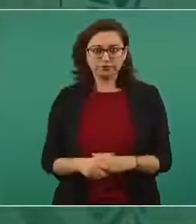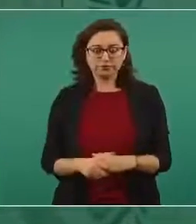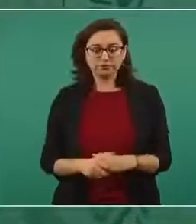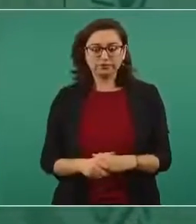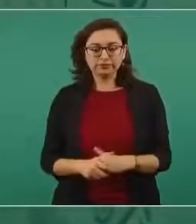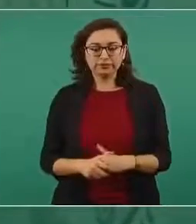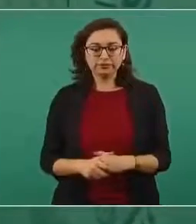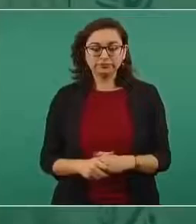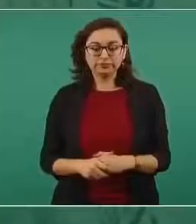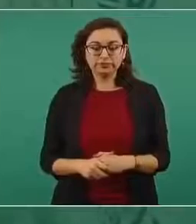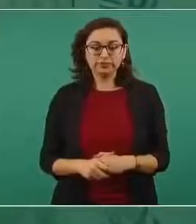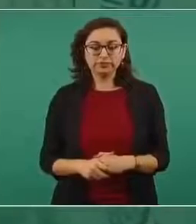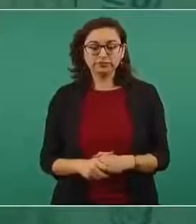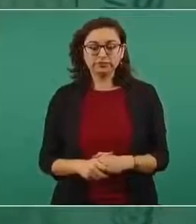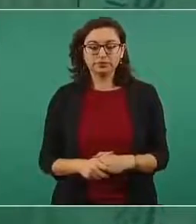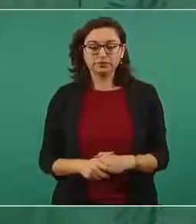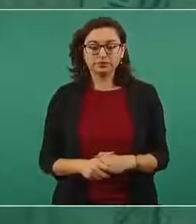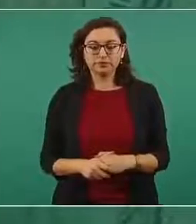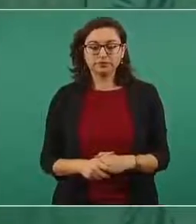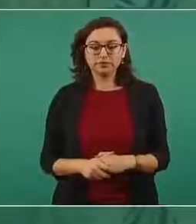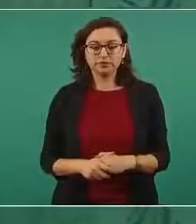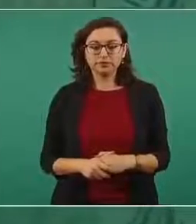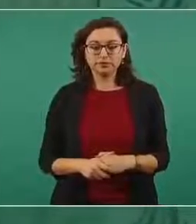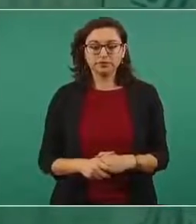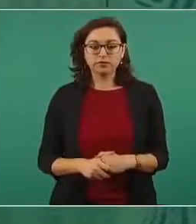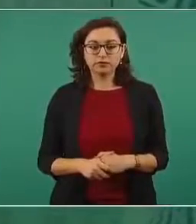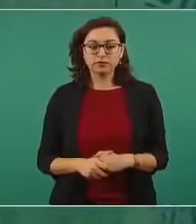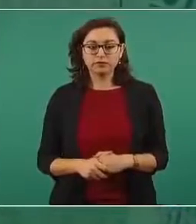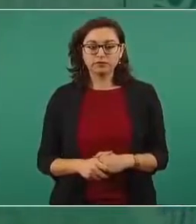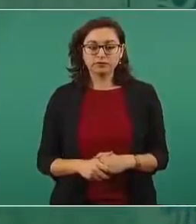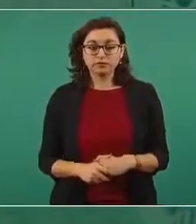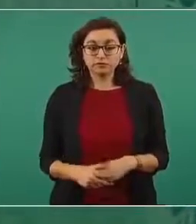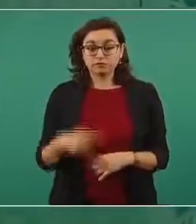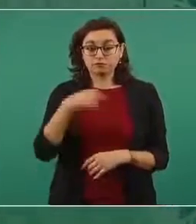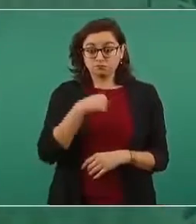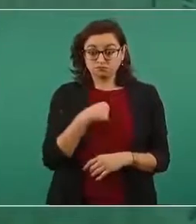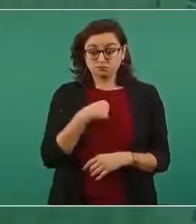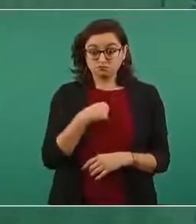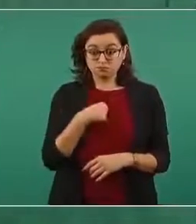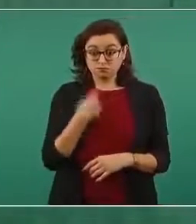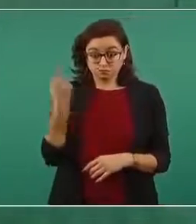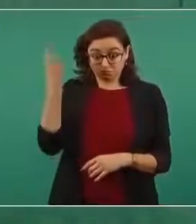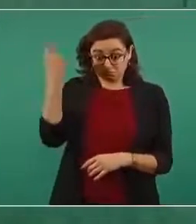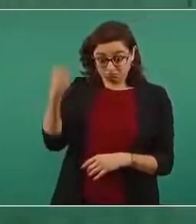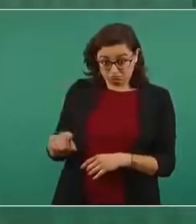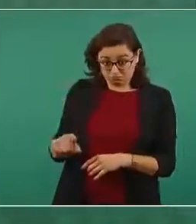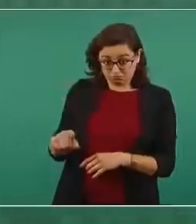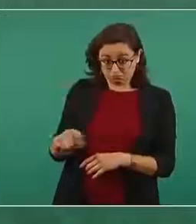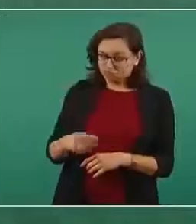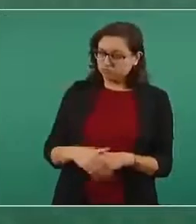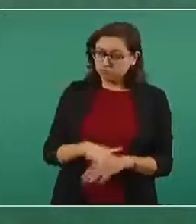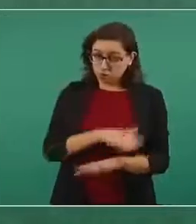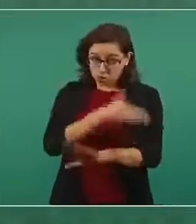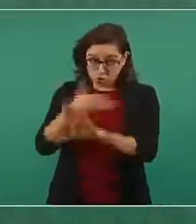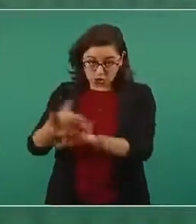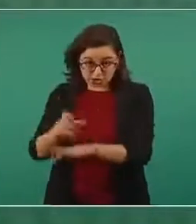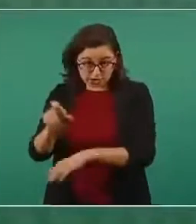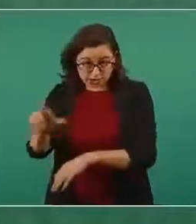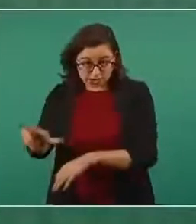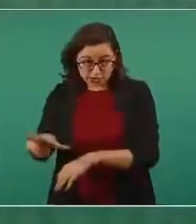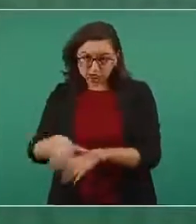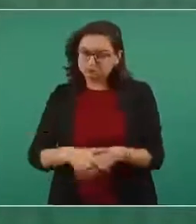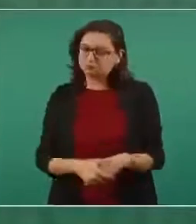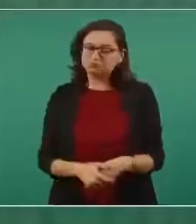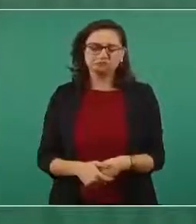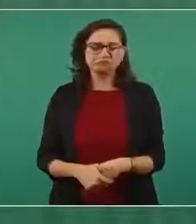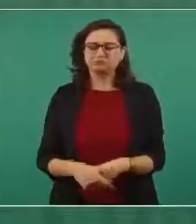Yo no estoy dando instrucciones. No es